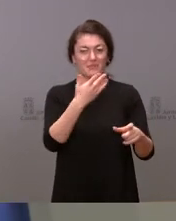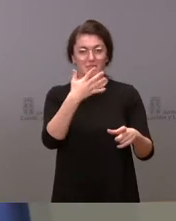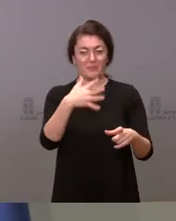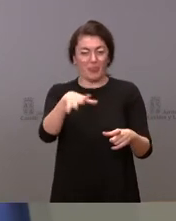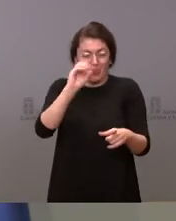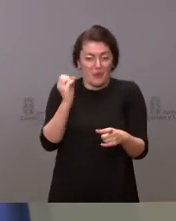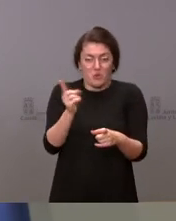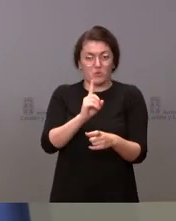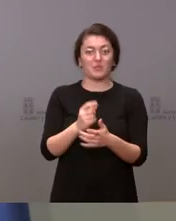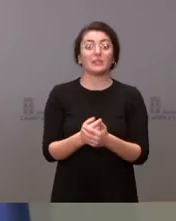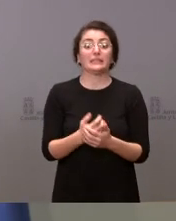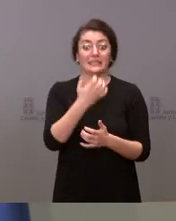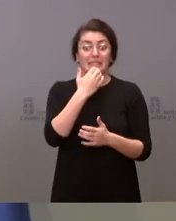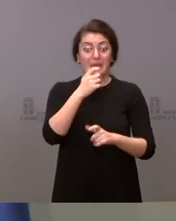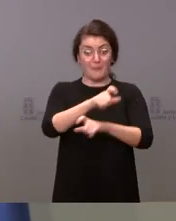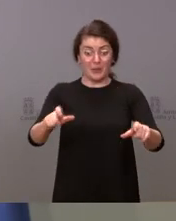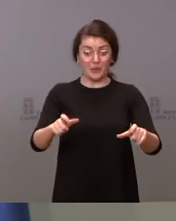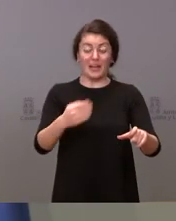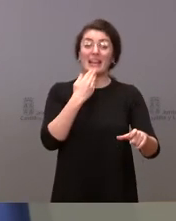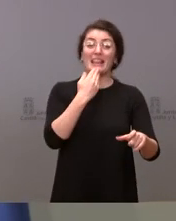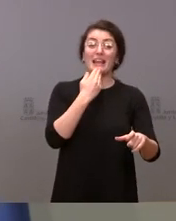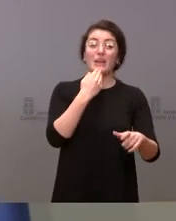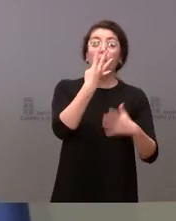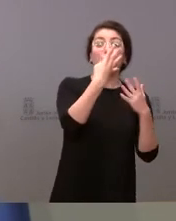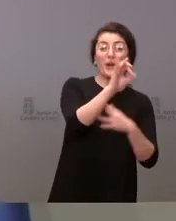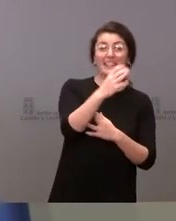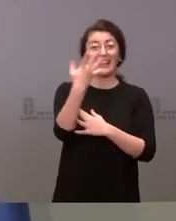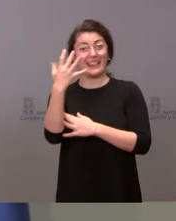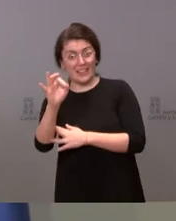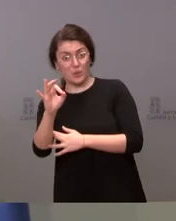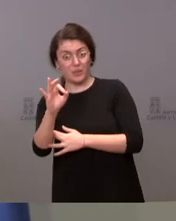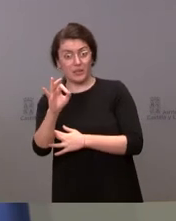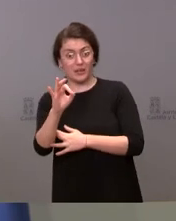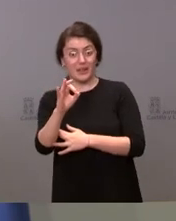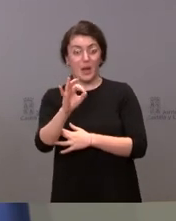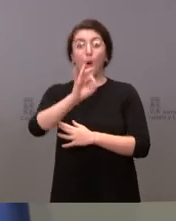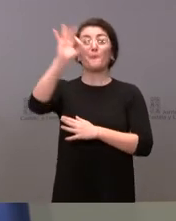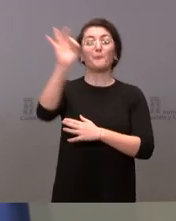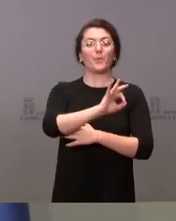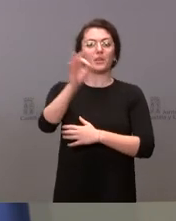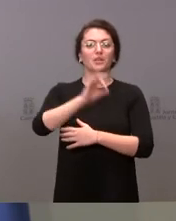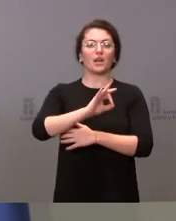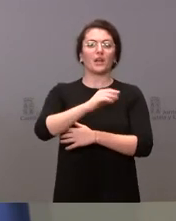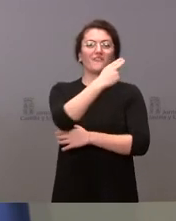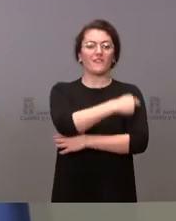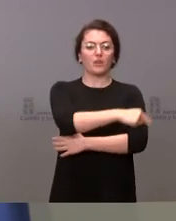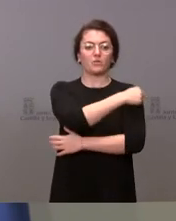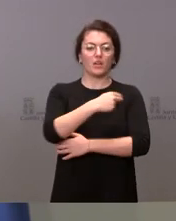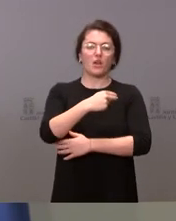50, 40-50, nuestro porcentaje de vacunados es del noventa y tantos por ciento